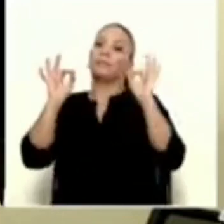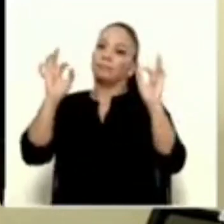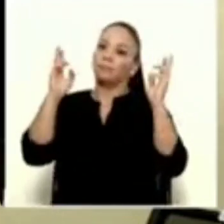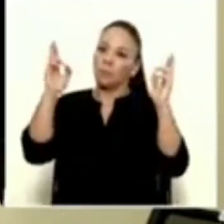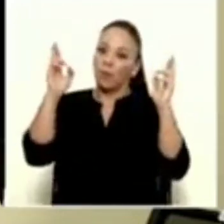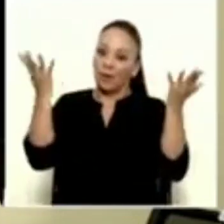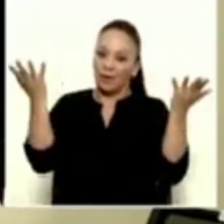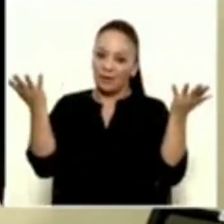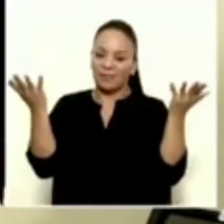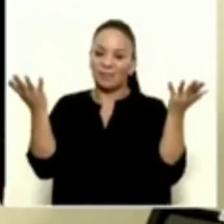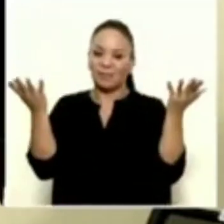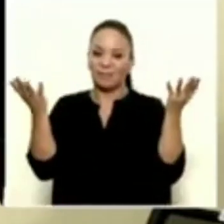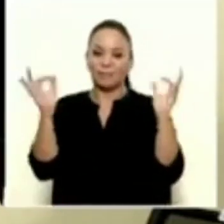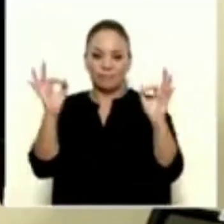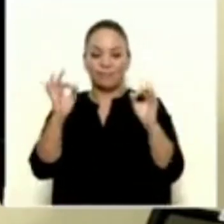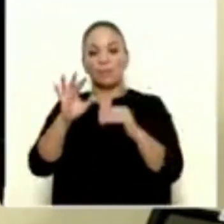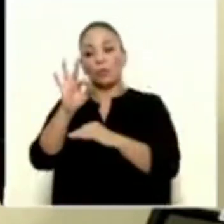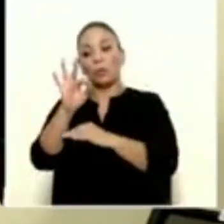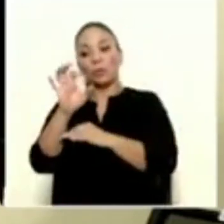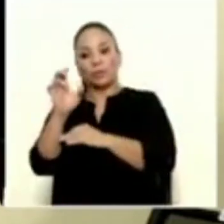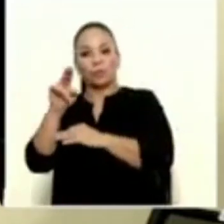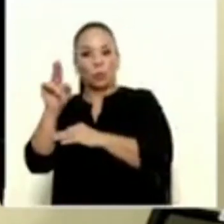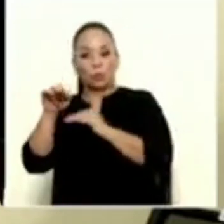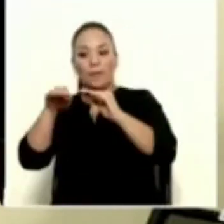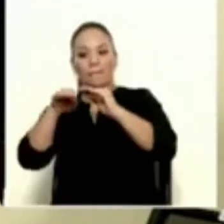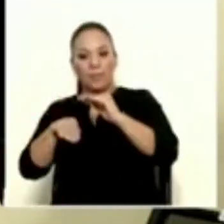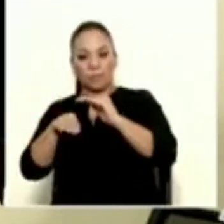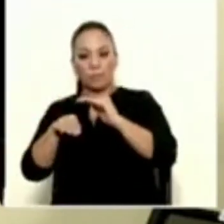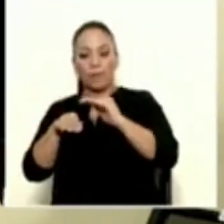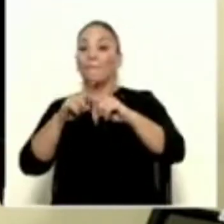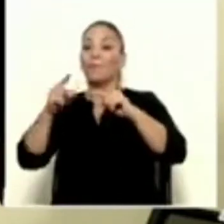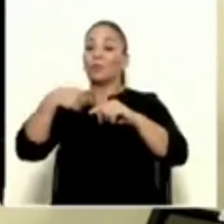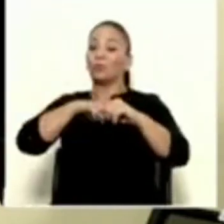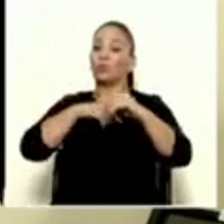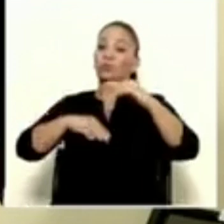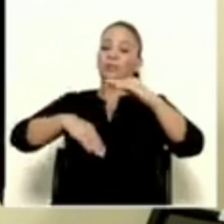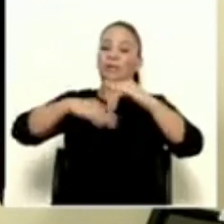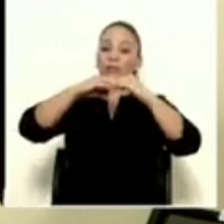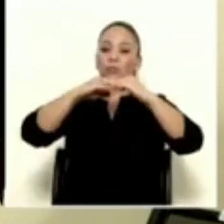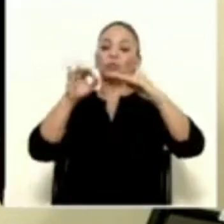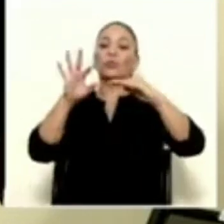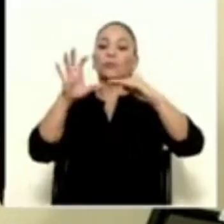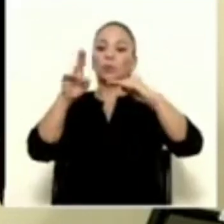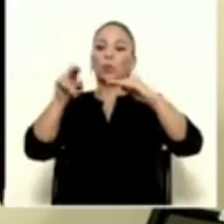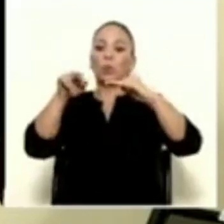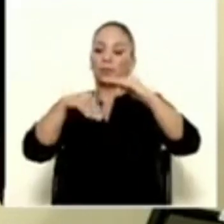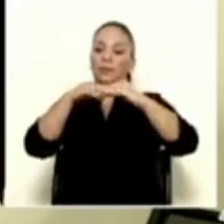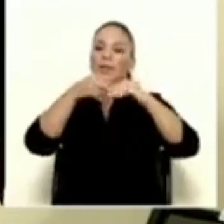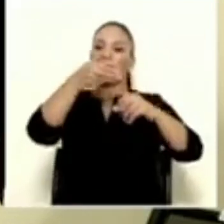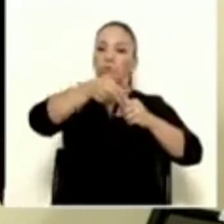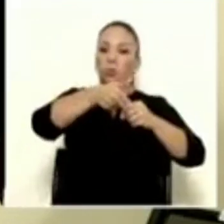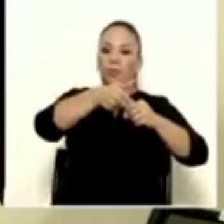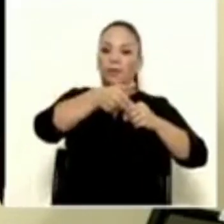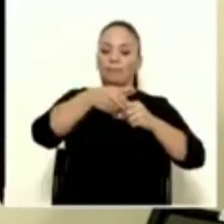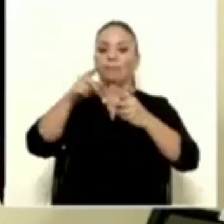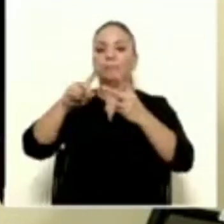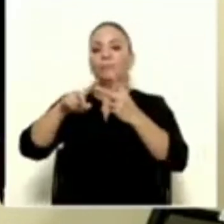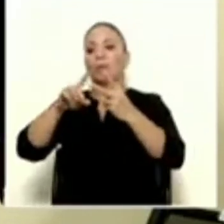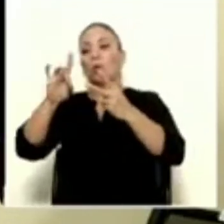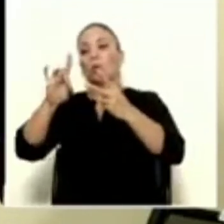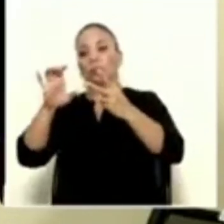de 900 colones, pero le estamos poniendo un techo a la gasolina de 900 y un techo al diésel de 800.